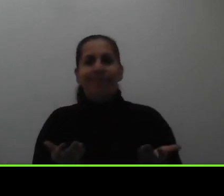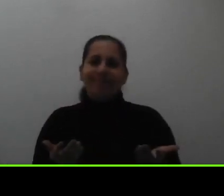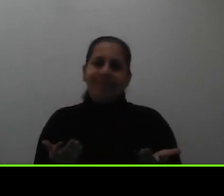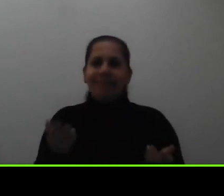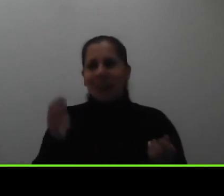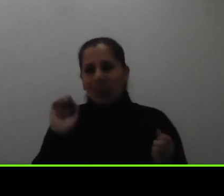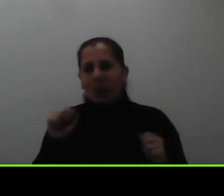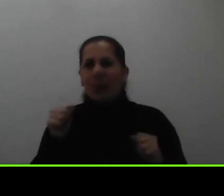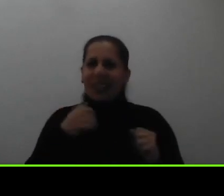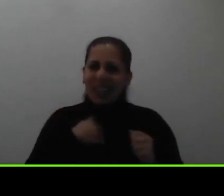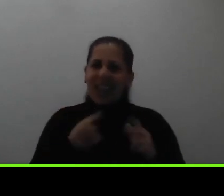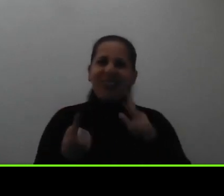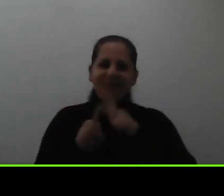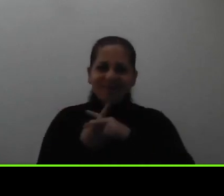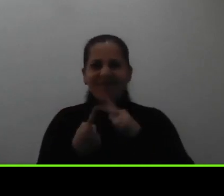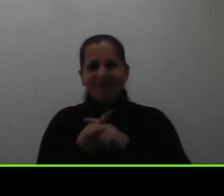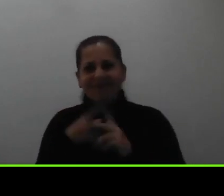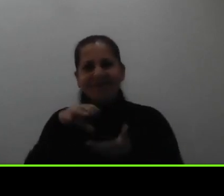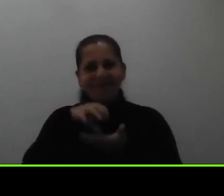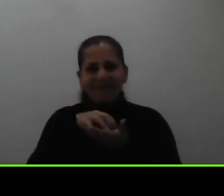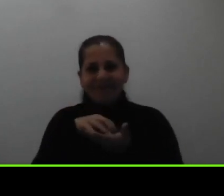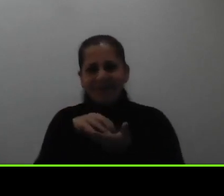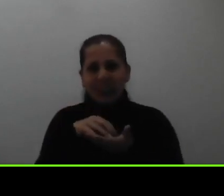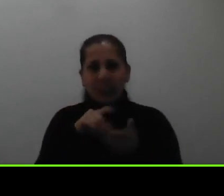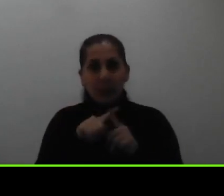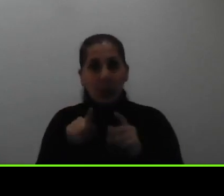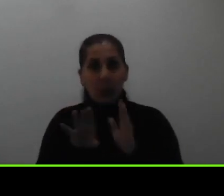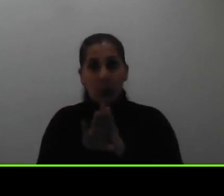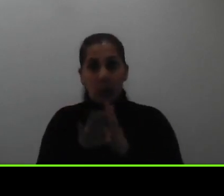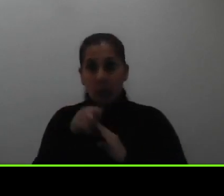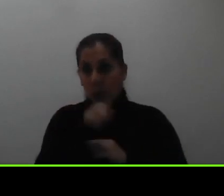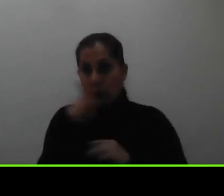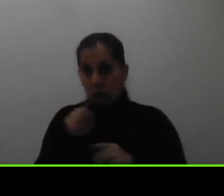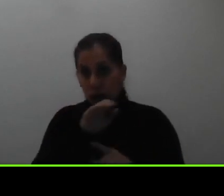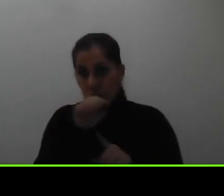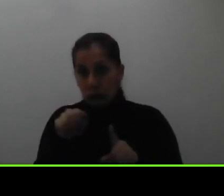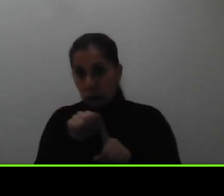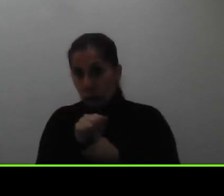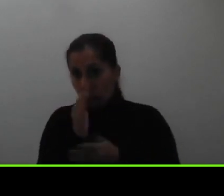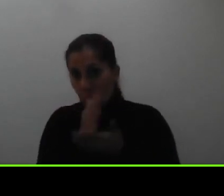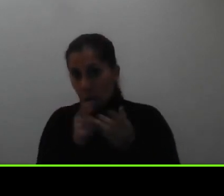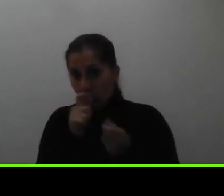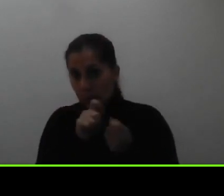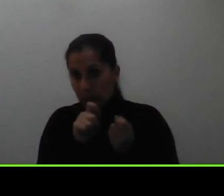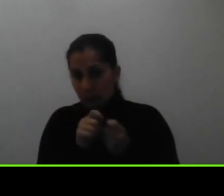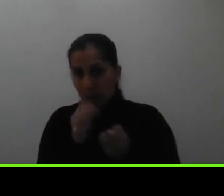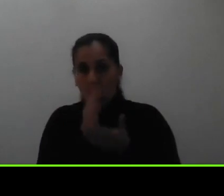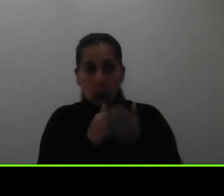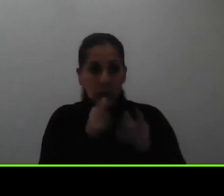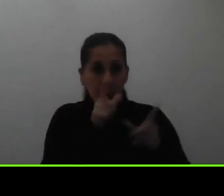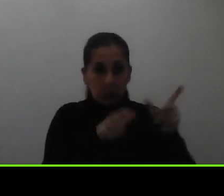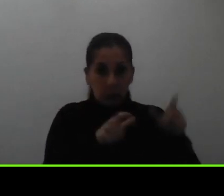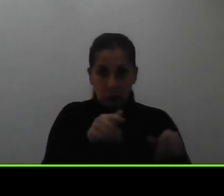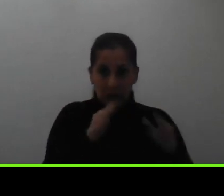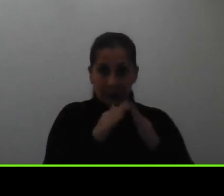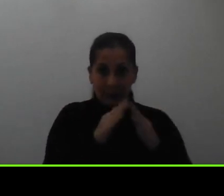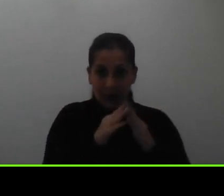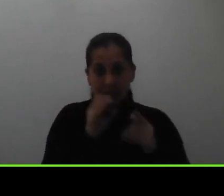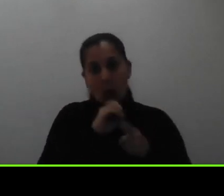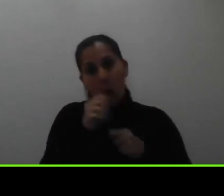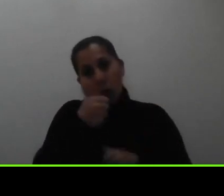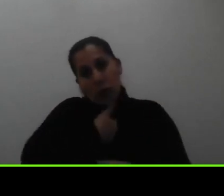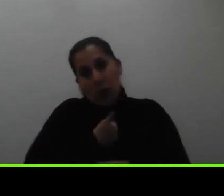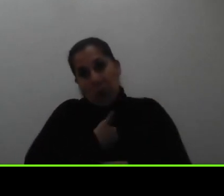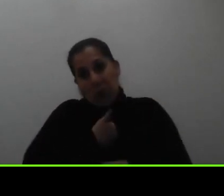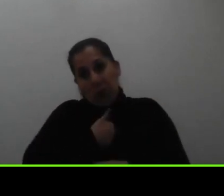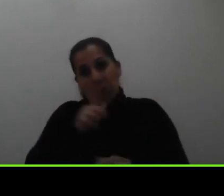muchísimas dudas entonces si en sus casos alguna de las personas con las que ustedes viven o ustedes mismos están inscritos en